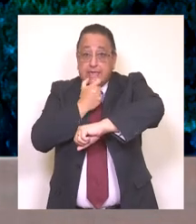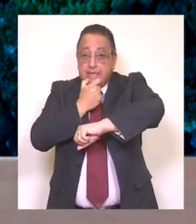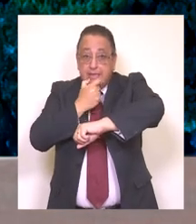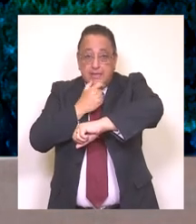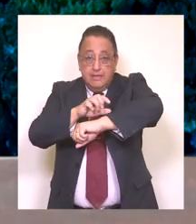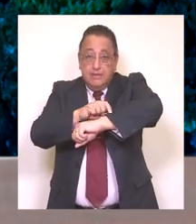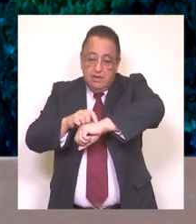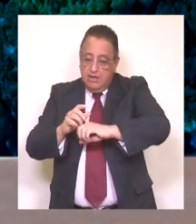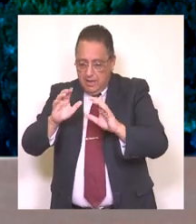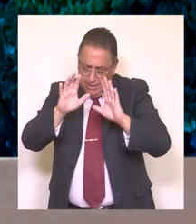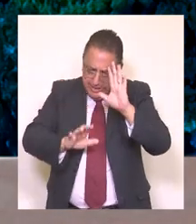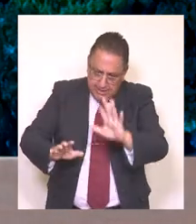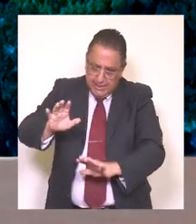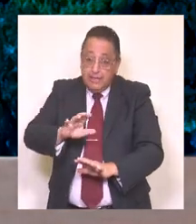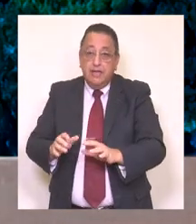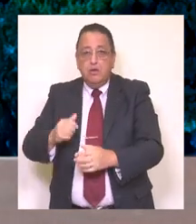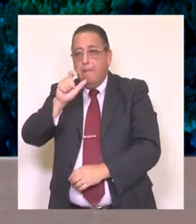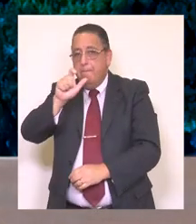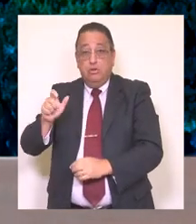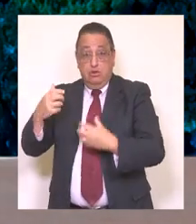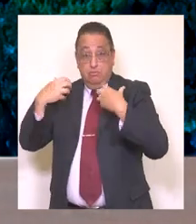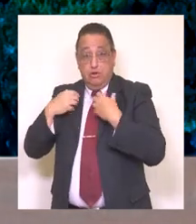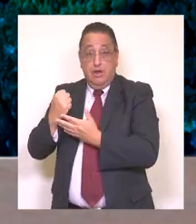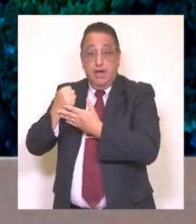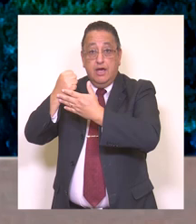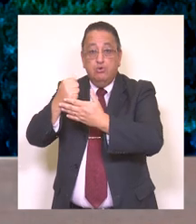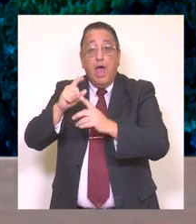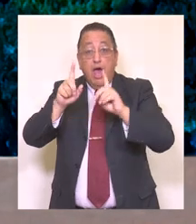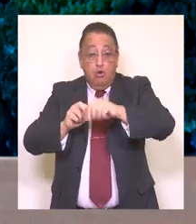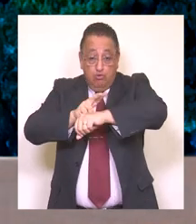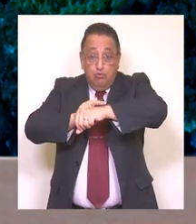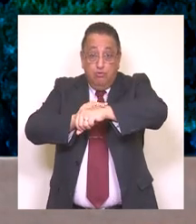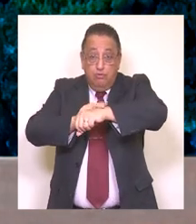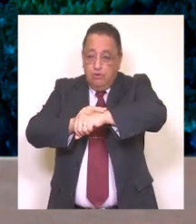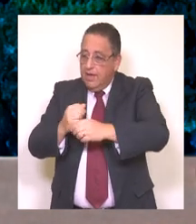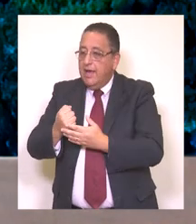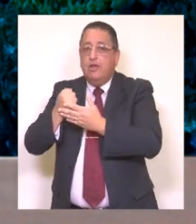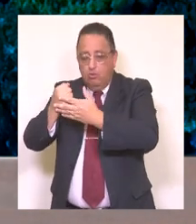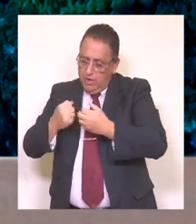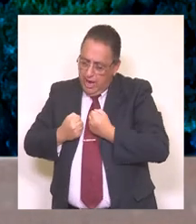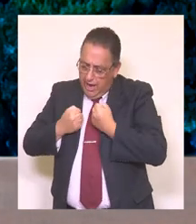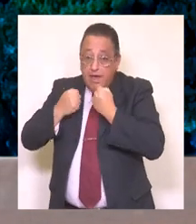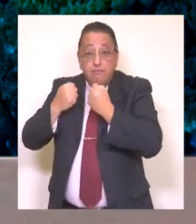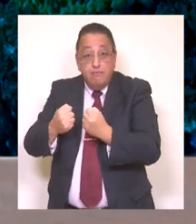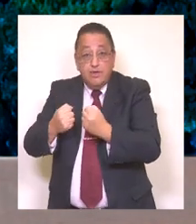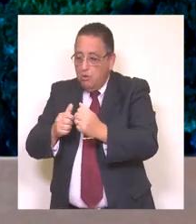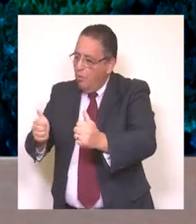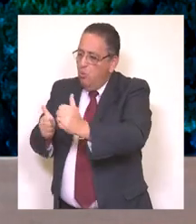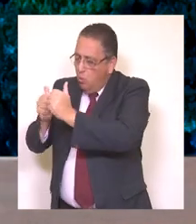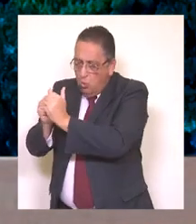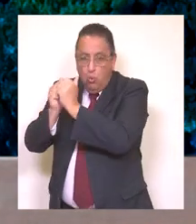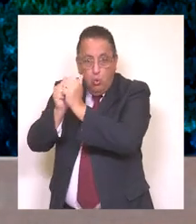área de la quinesiología, terapeuta ocupacional, asistentes sociales, técnicos paramédicos, que